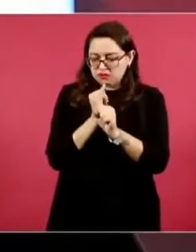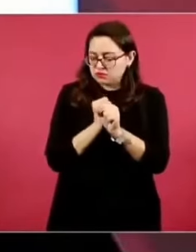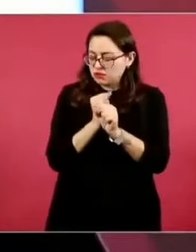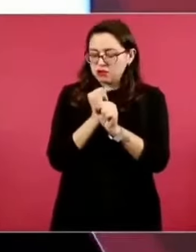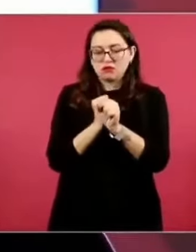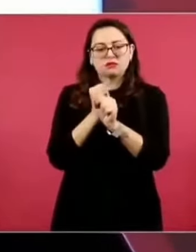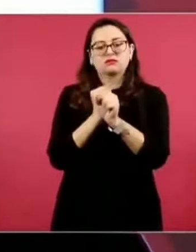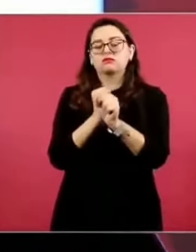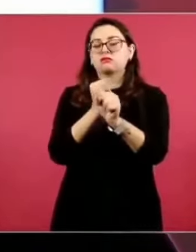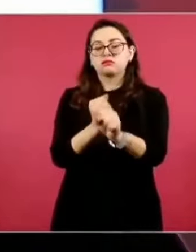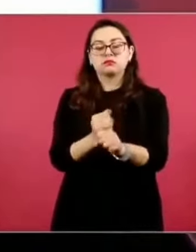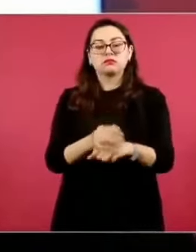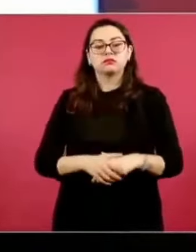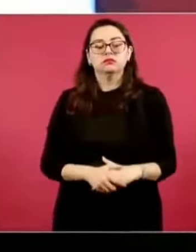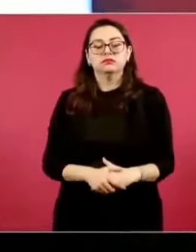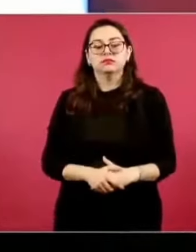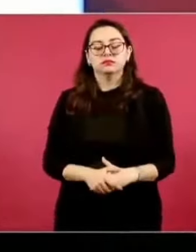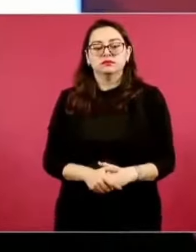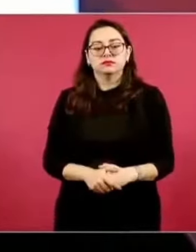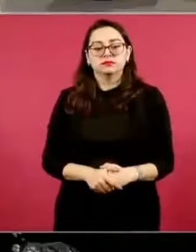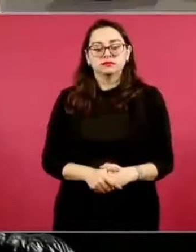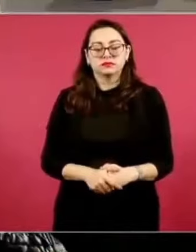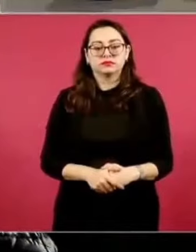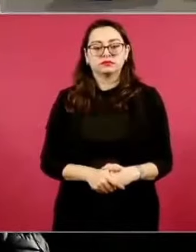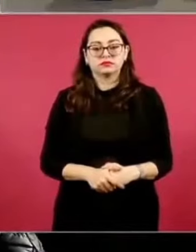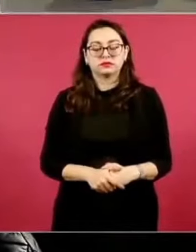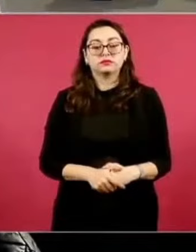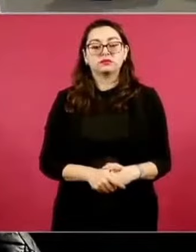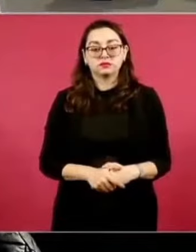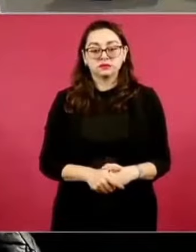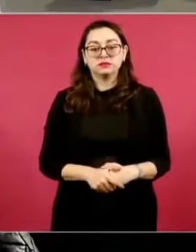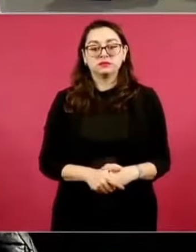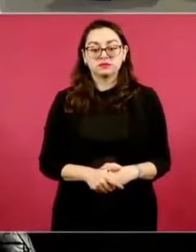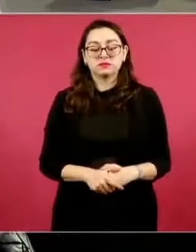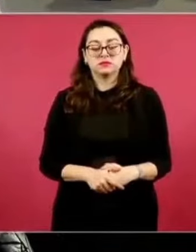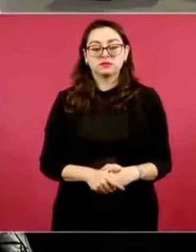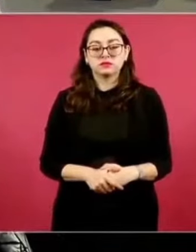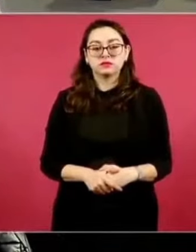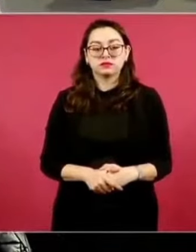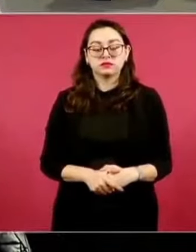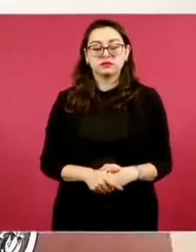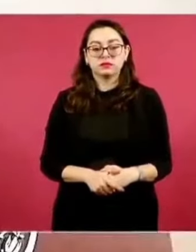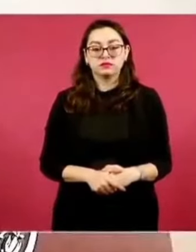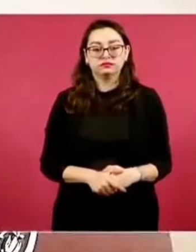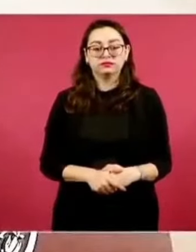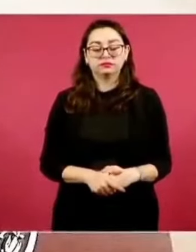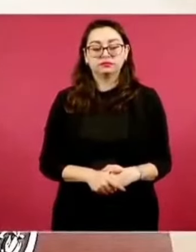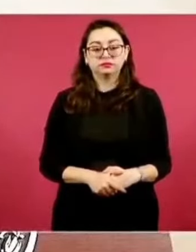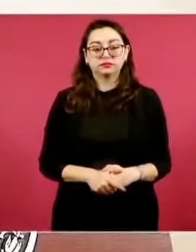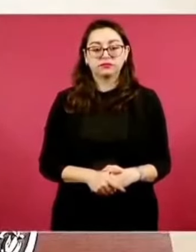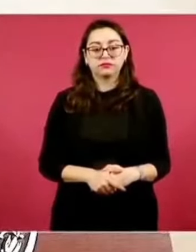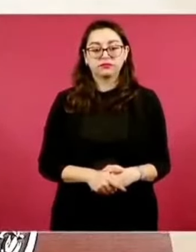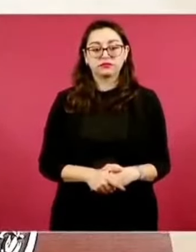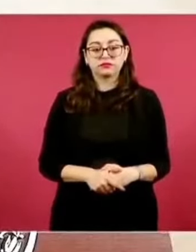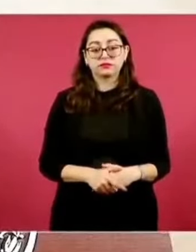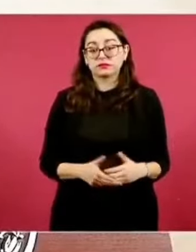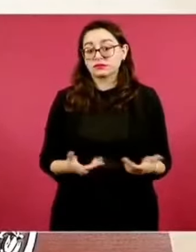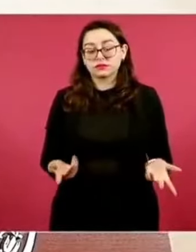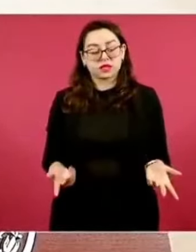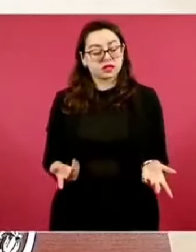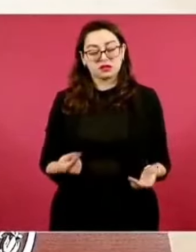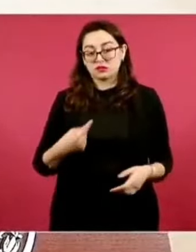¿Y estaba muy malo en el caso? Sí, sí, pero yo no voy